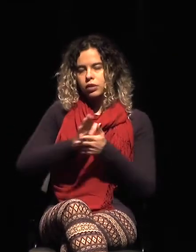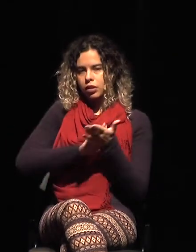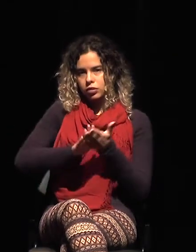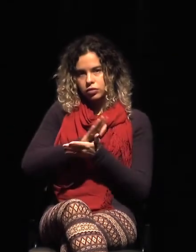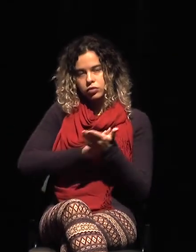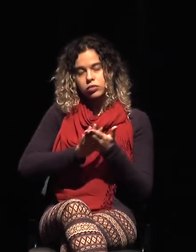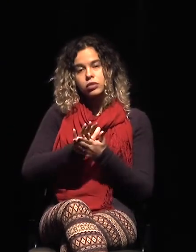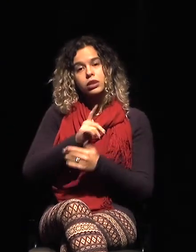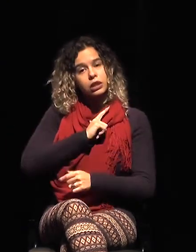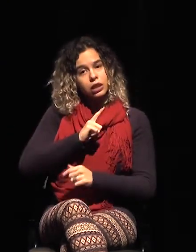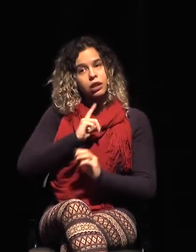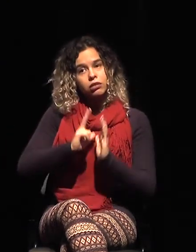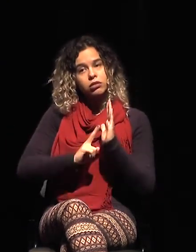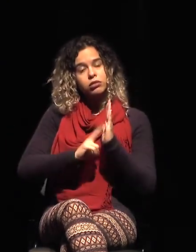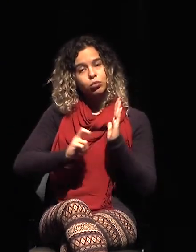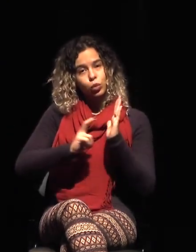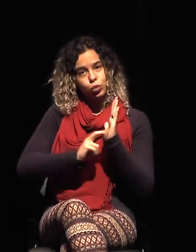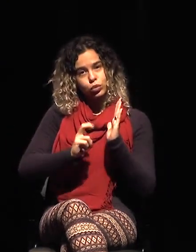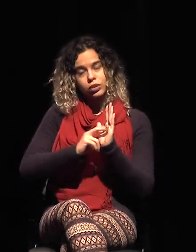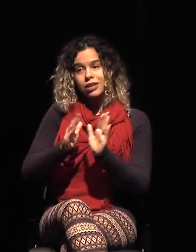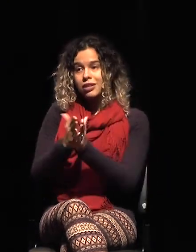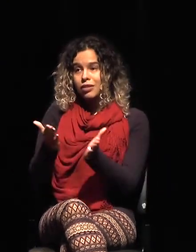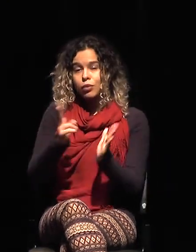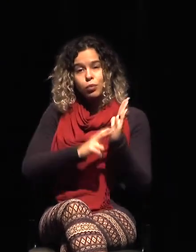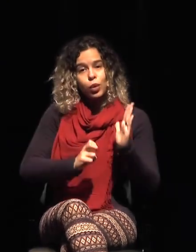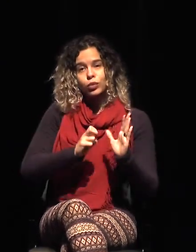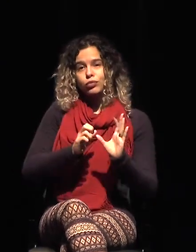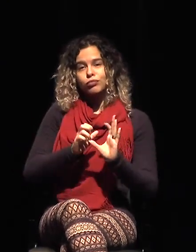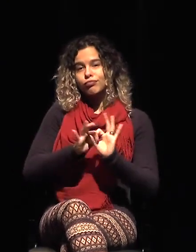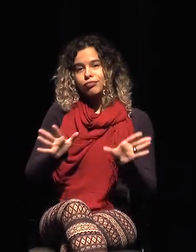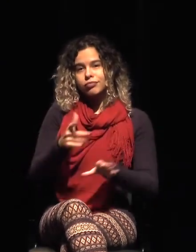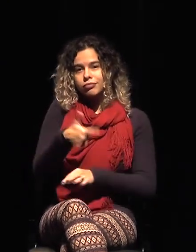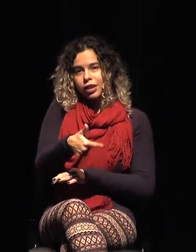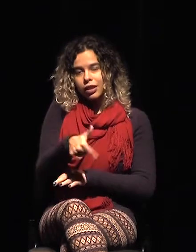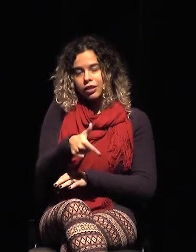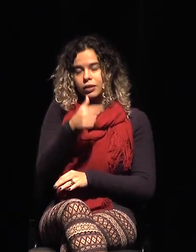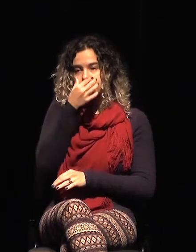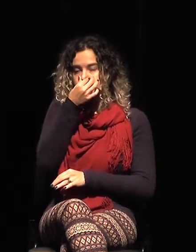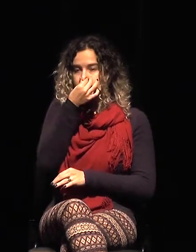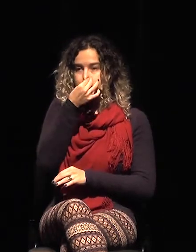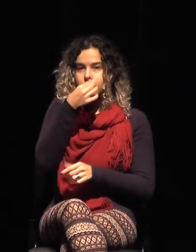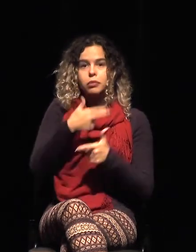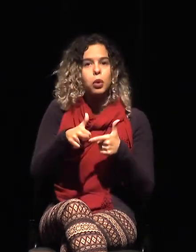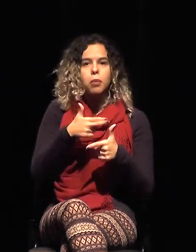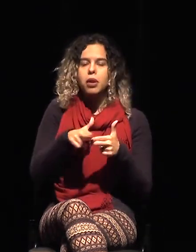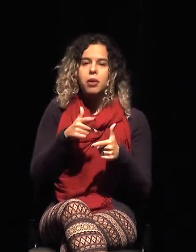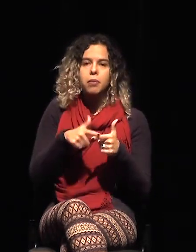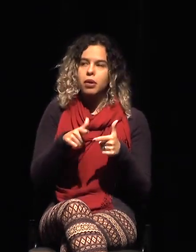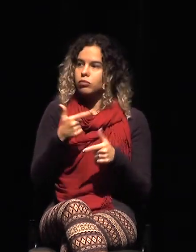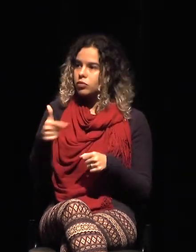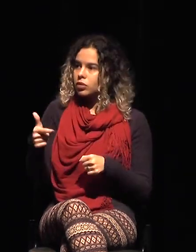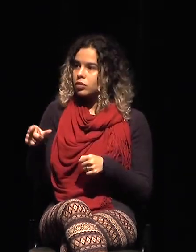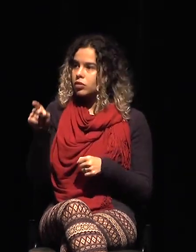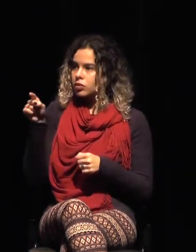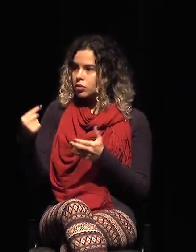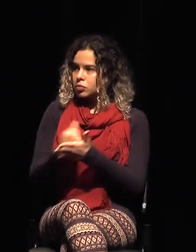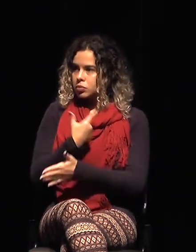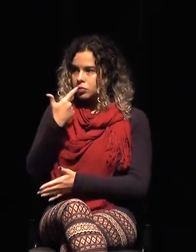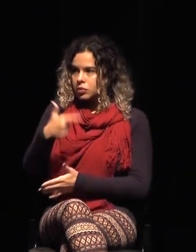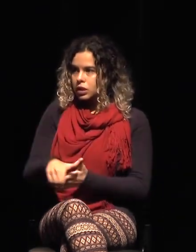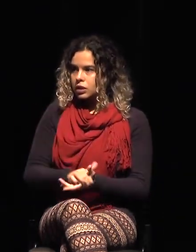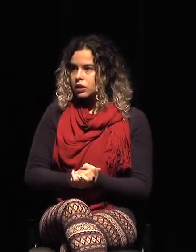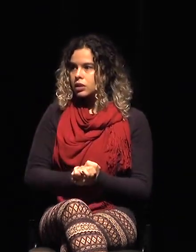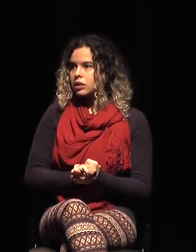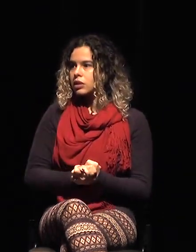el libro no tendría aranceles, entonces no hay ningún problema. Y hay otra pregunta aquí. Sí, yo tengo otras preguntas también, si quieres